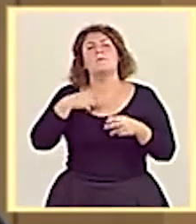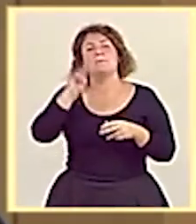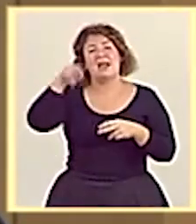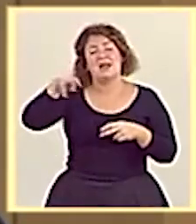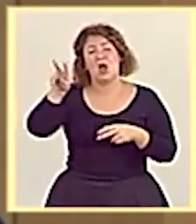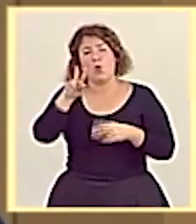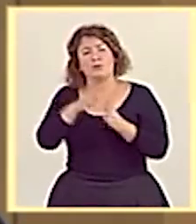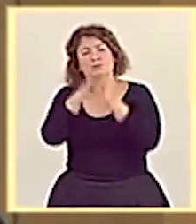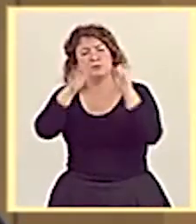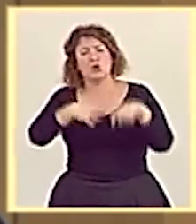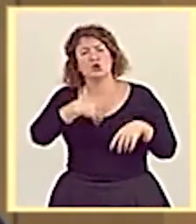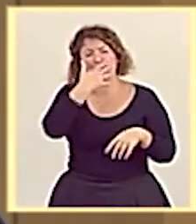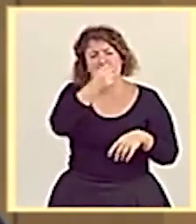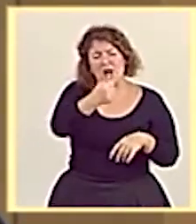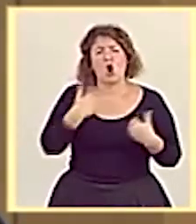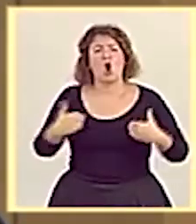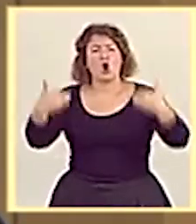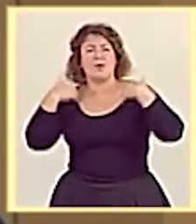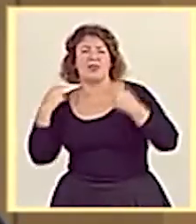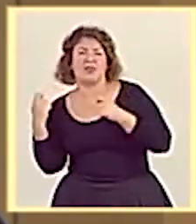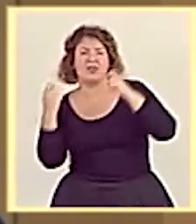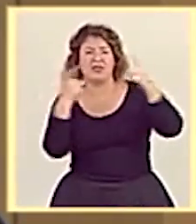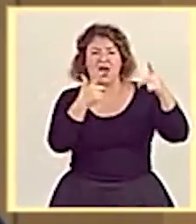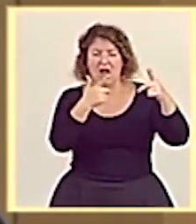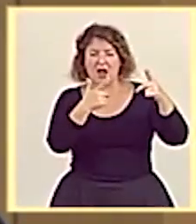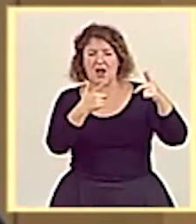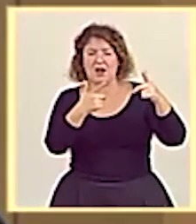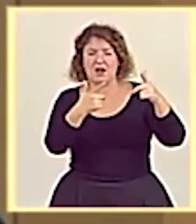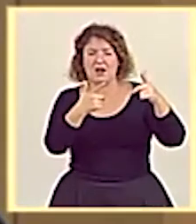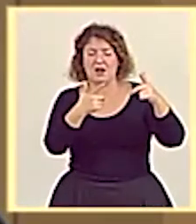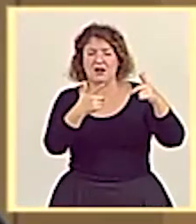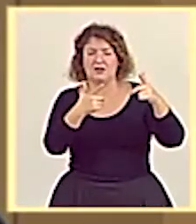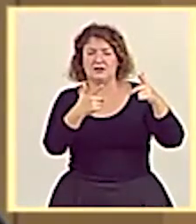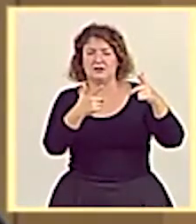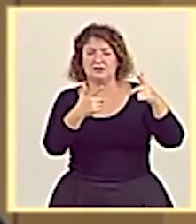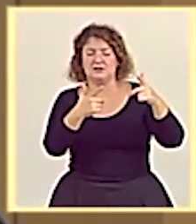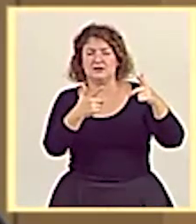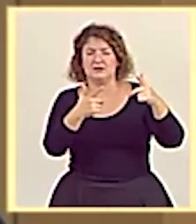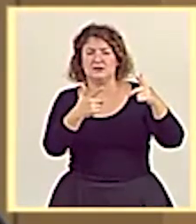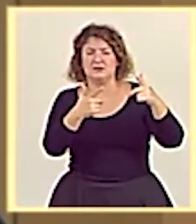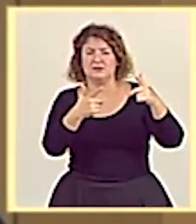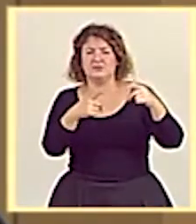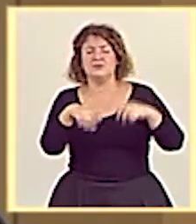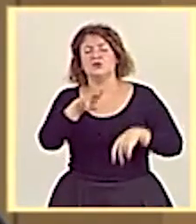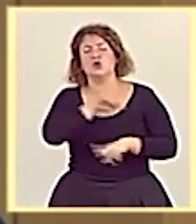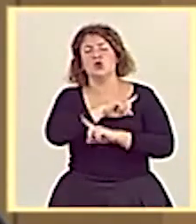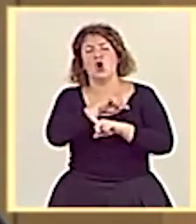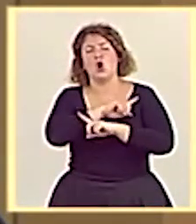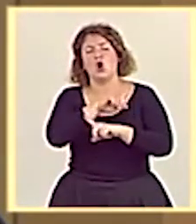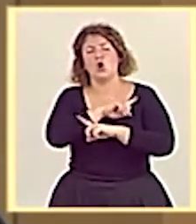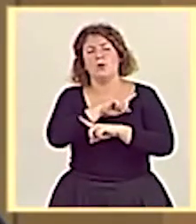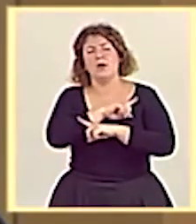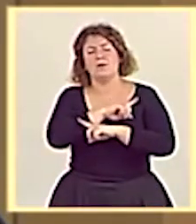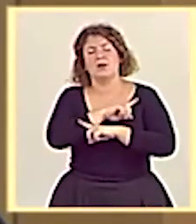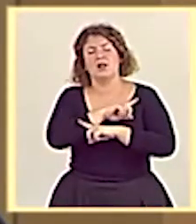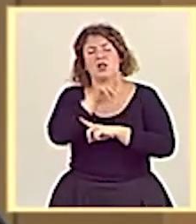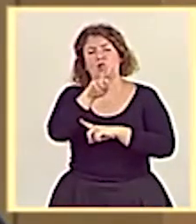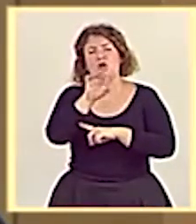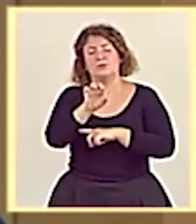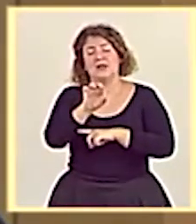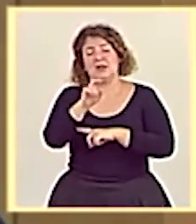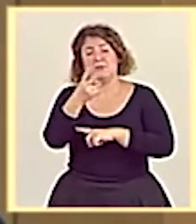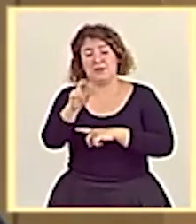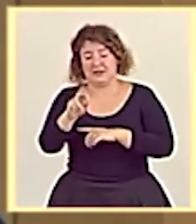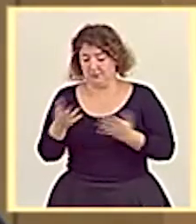Partido Socialista que esa competencia se transferiría antes de noviembre de 2020 y estamos